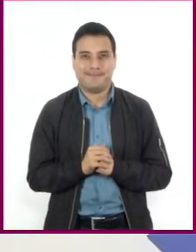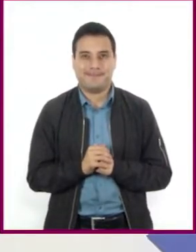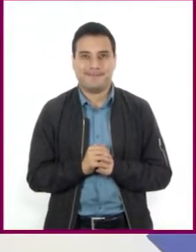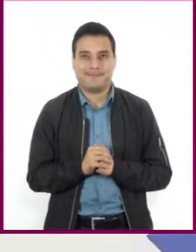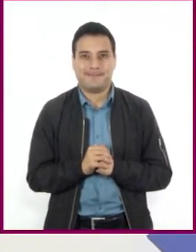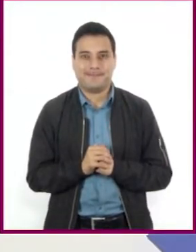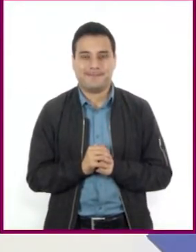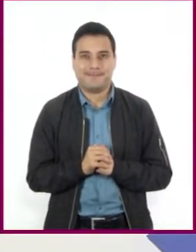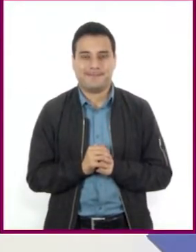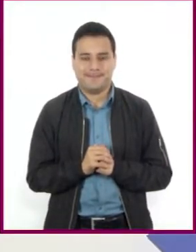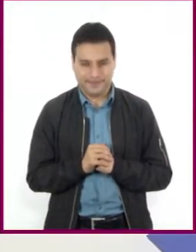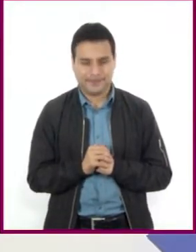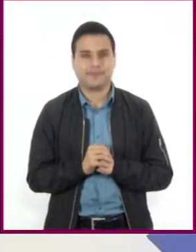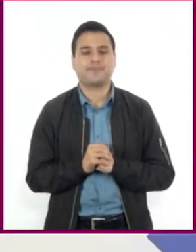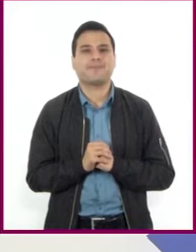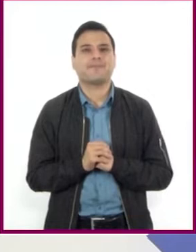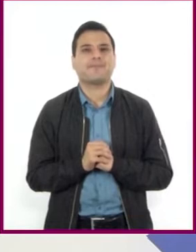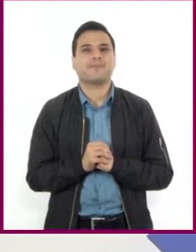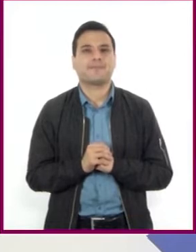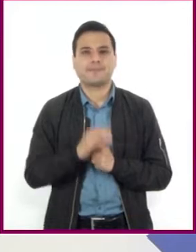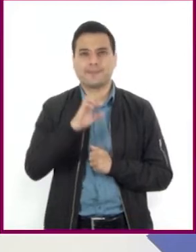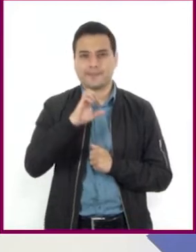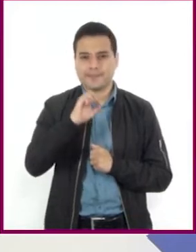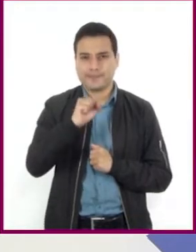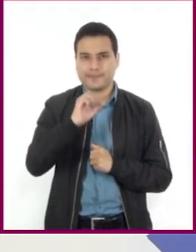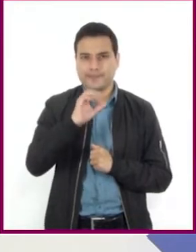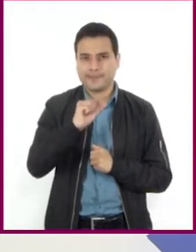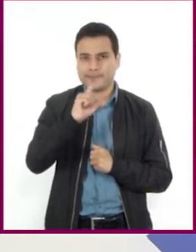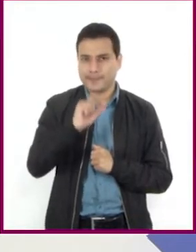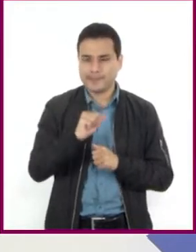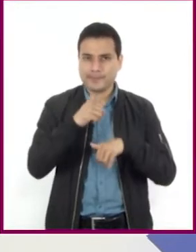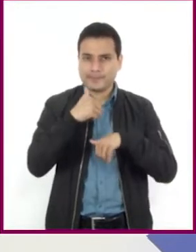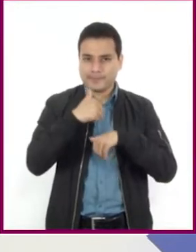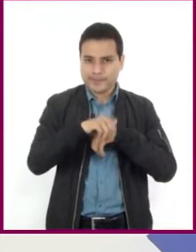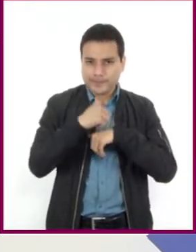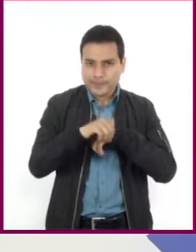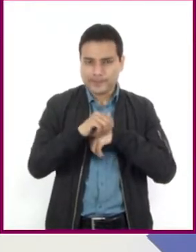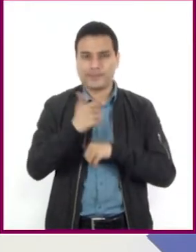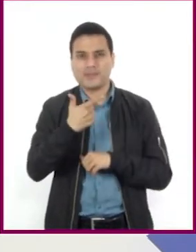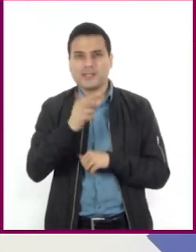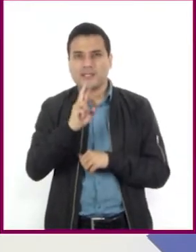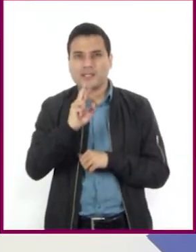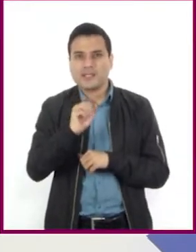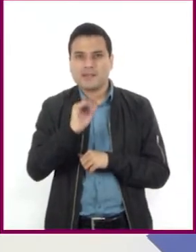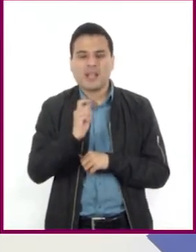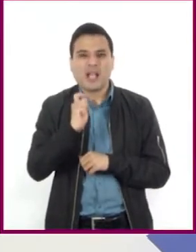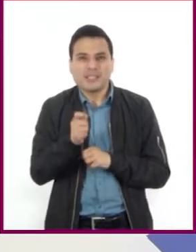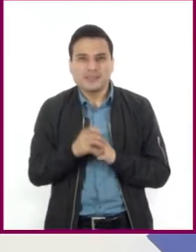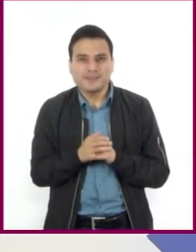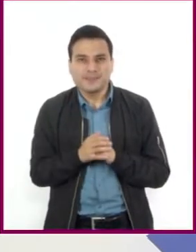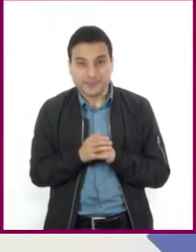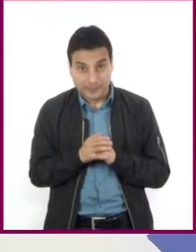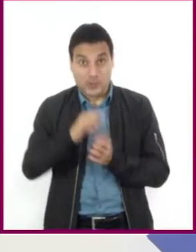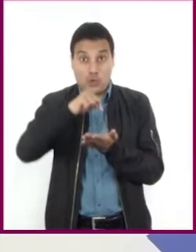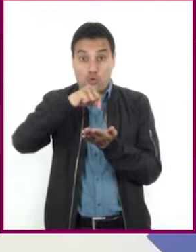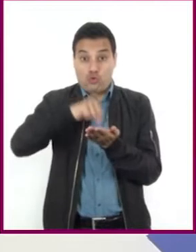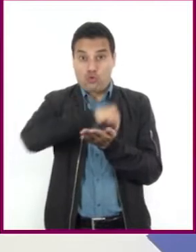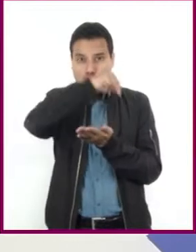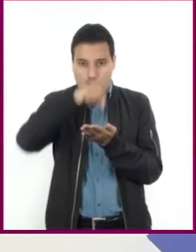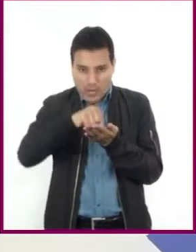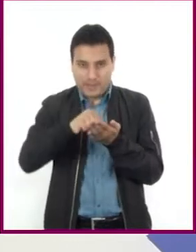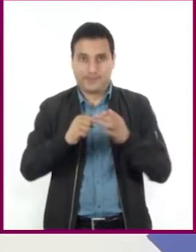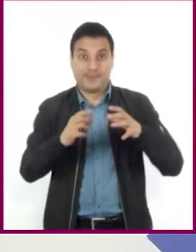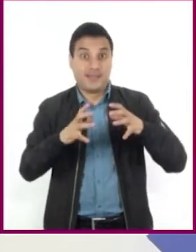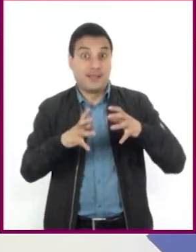¿Qué representan las escalas gráfica y numérica? Un lugar en diversos tamaños y niveles de